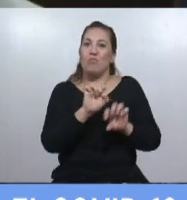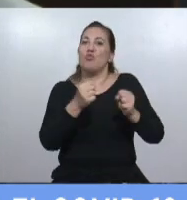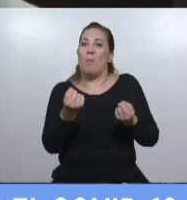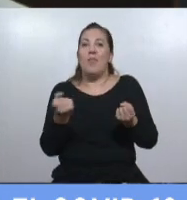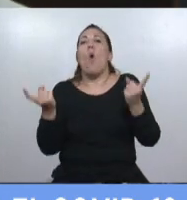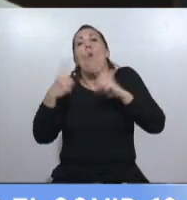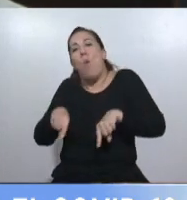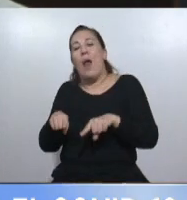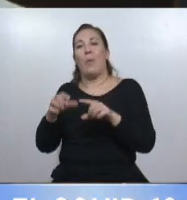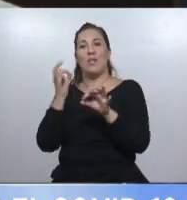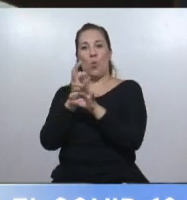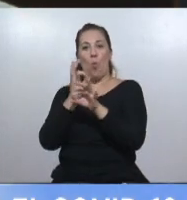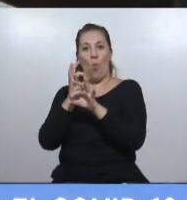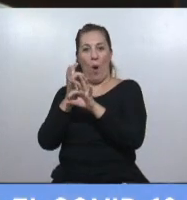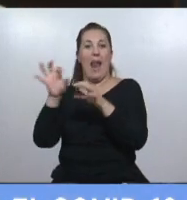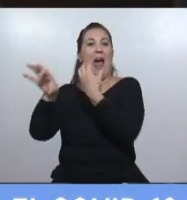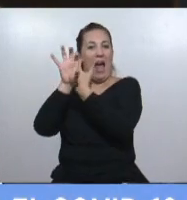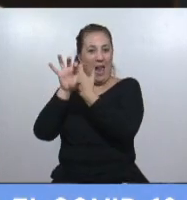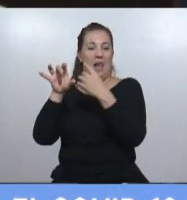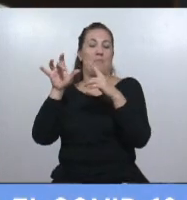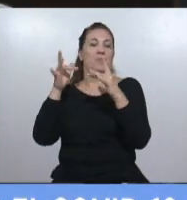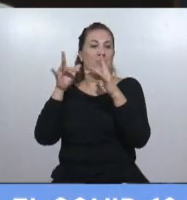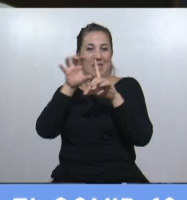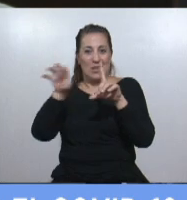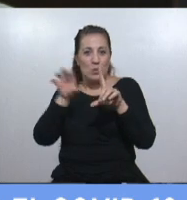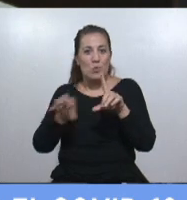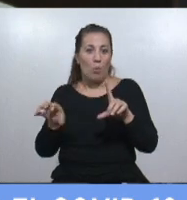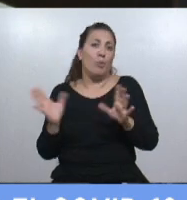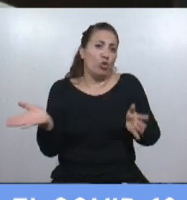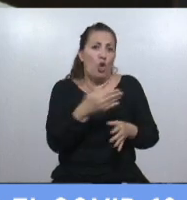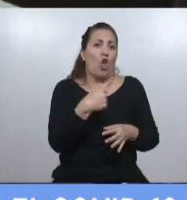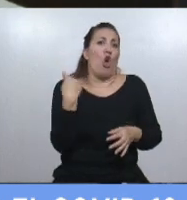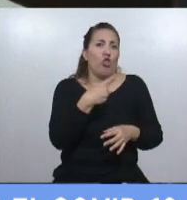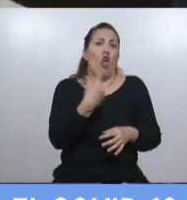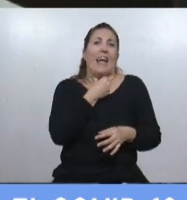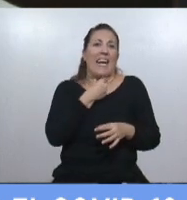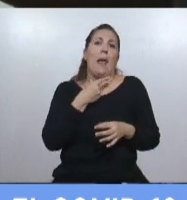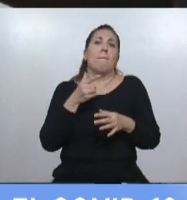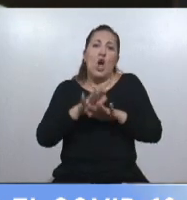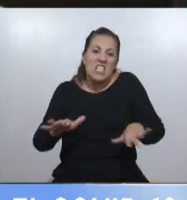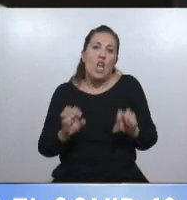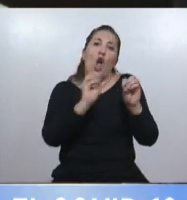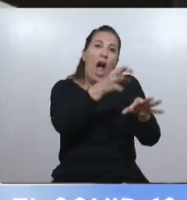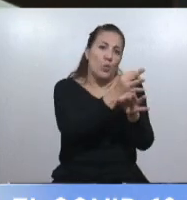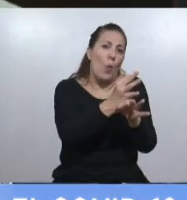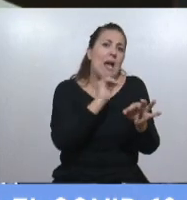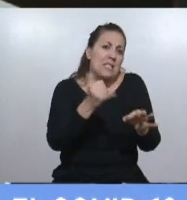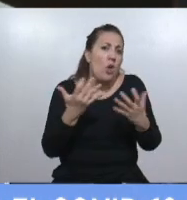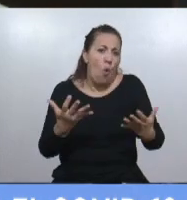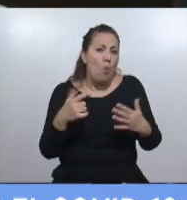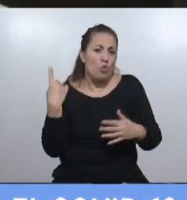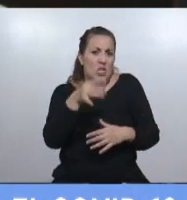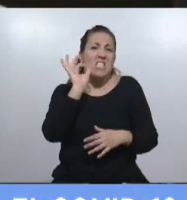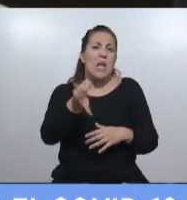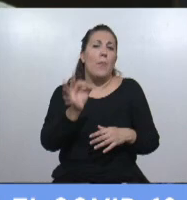las clases virtuales, porque todos queremos la presencialidad, por supuesto. Los que somos padres o madres sabemos muy bien